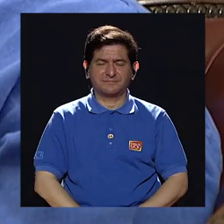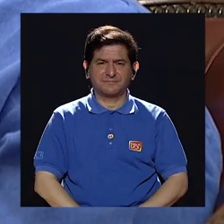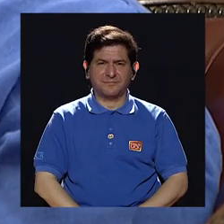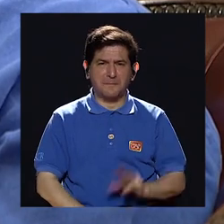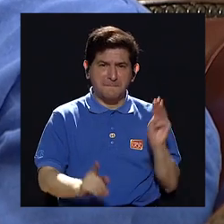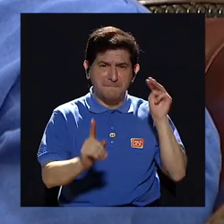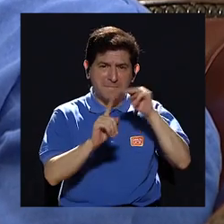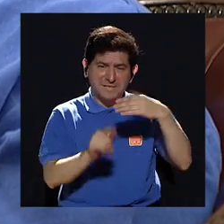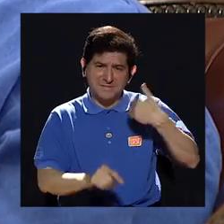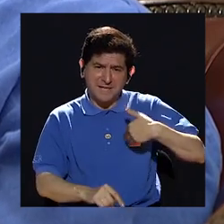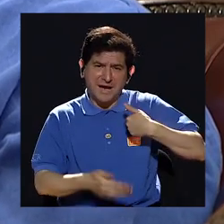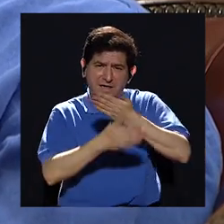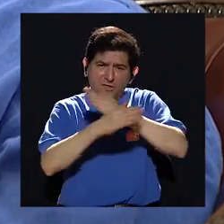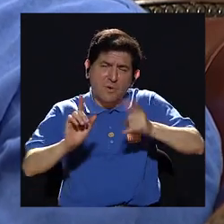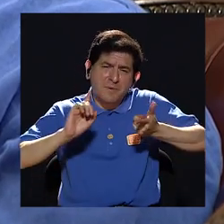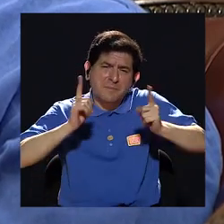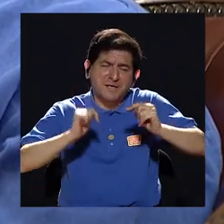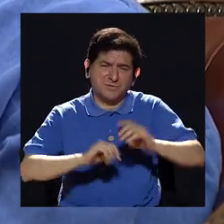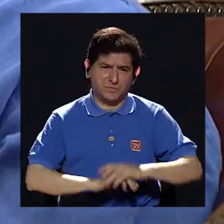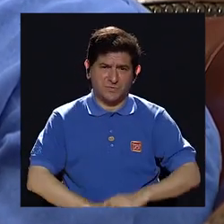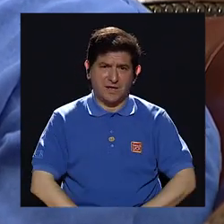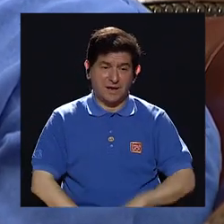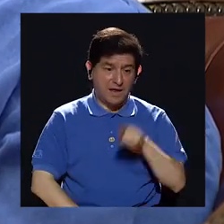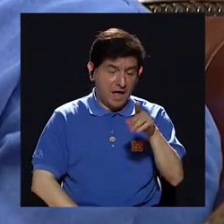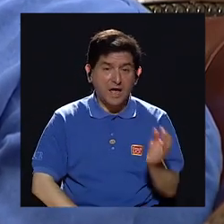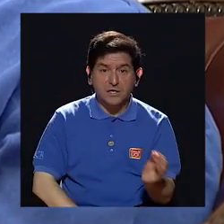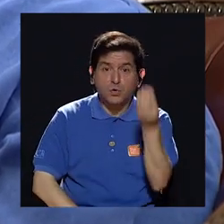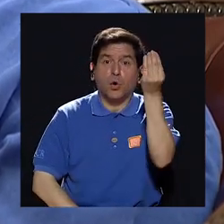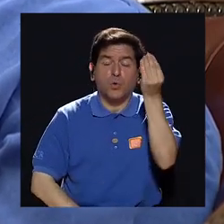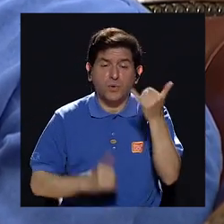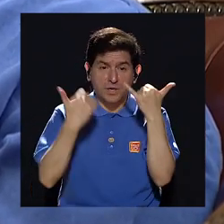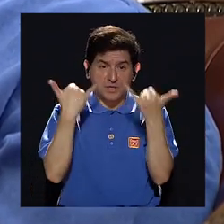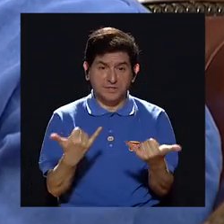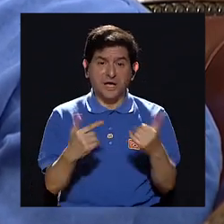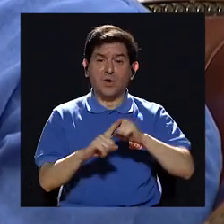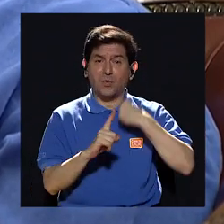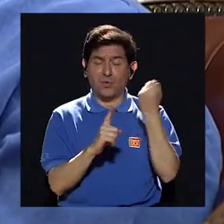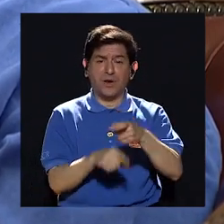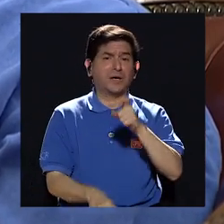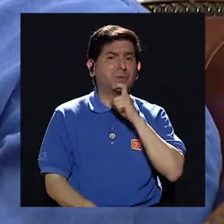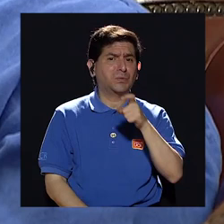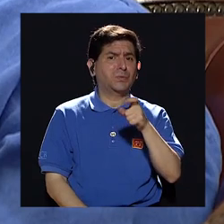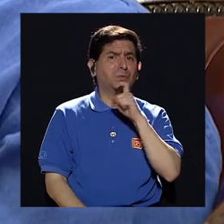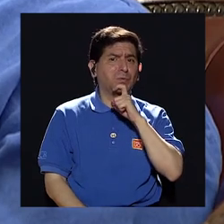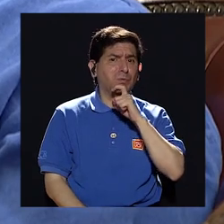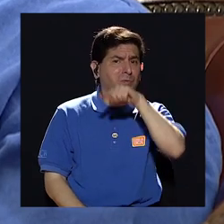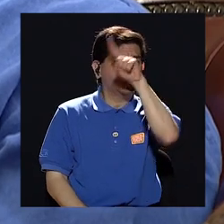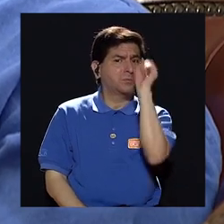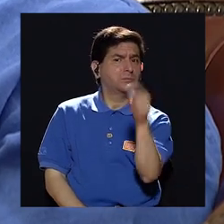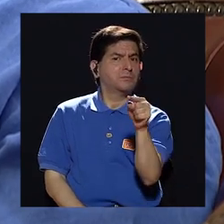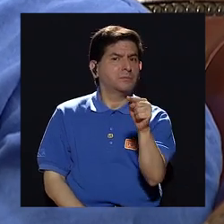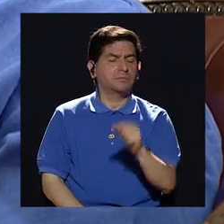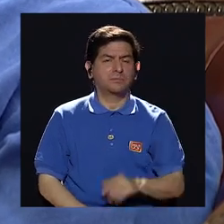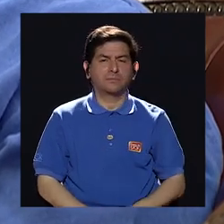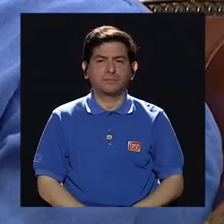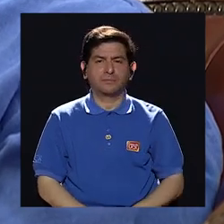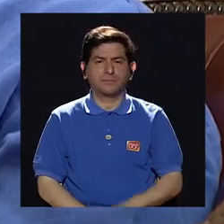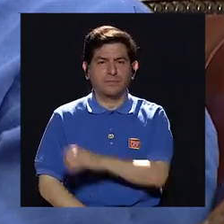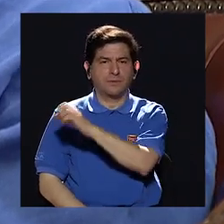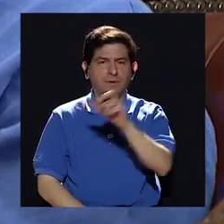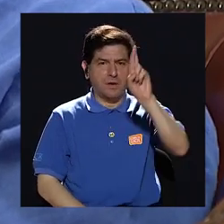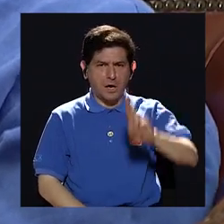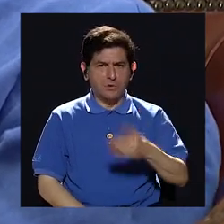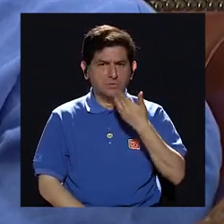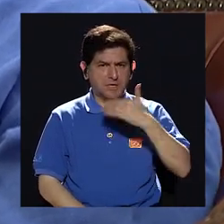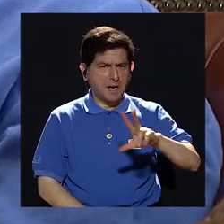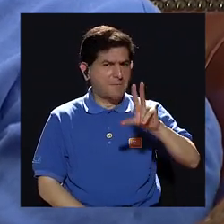¿cuál es el mensaje de un hombre de paz a esas juventudes que hoy la están pasando muy mal? bueno en Costa Rica no